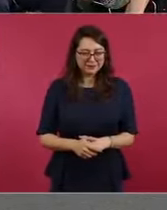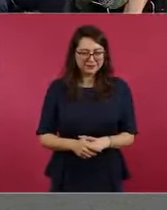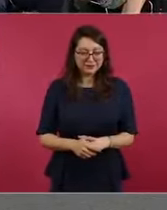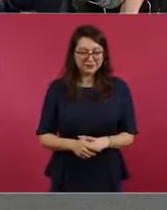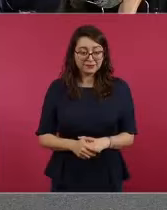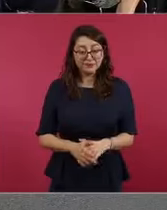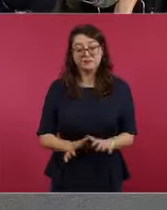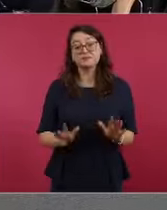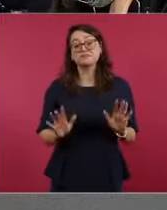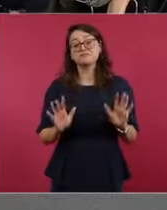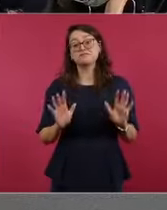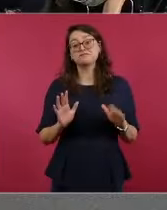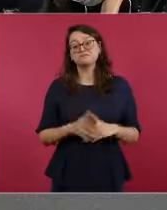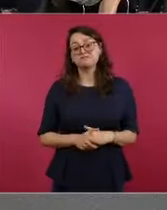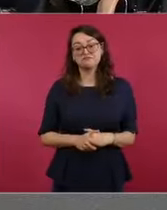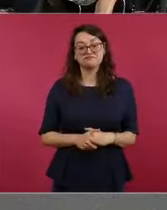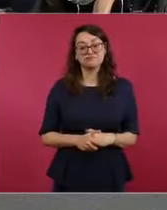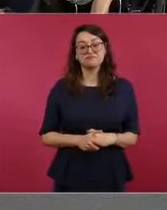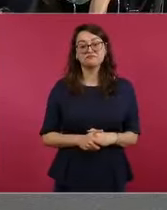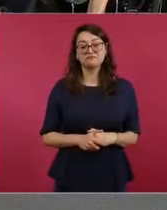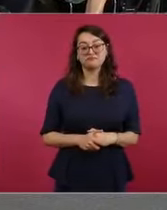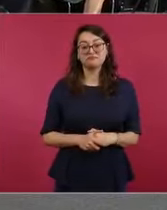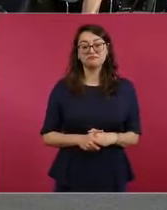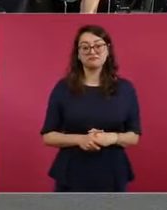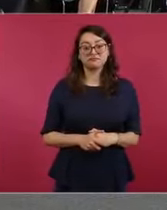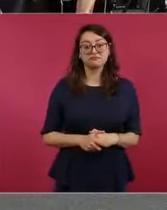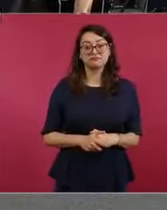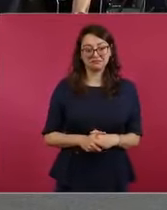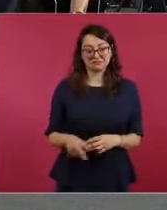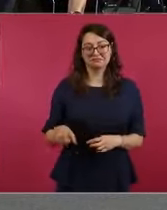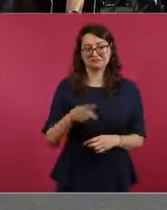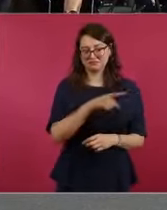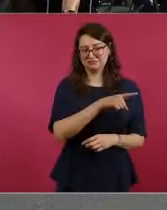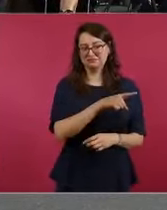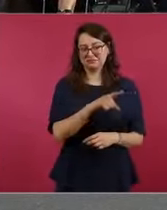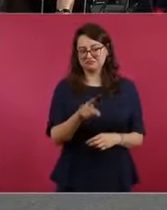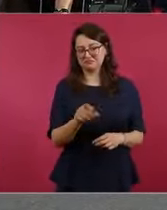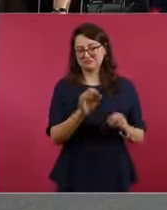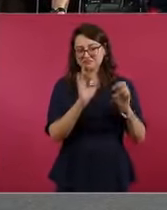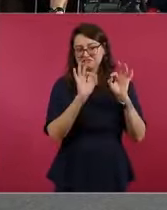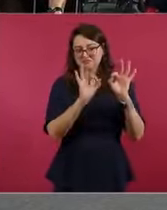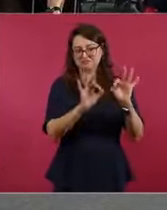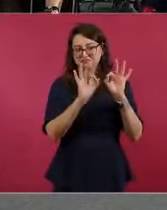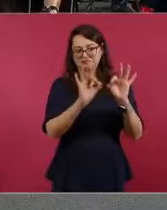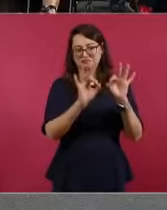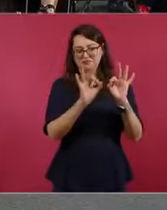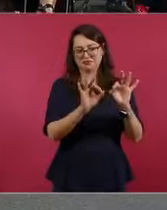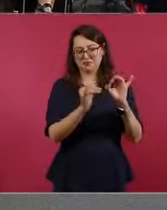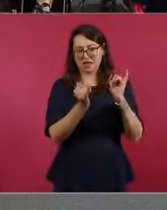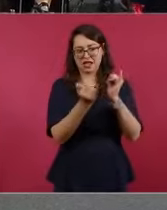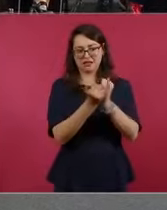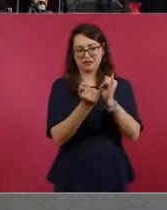pero se han portado como muy buenos alumnos de Goebbels,